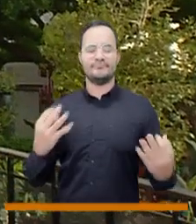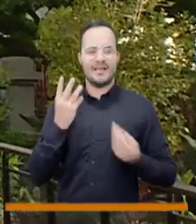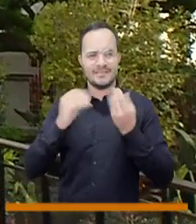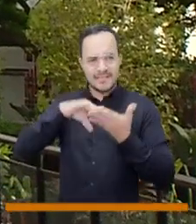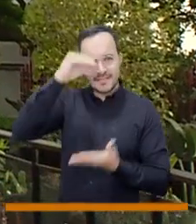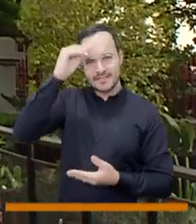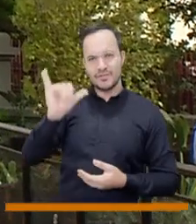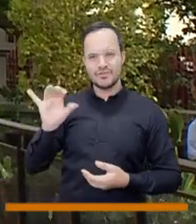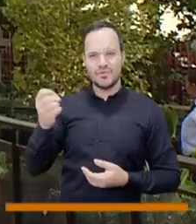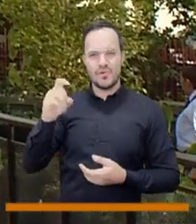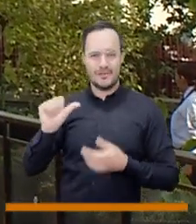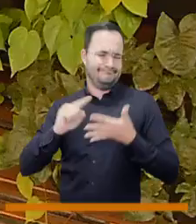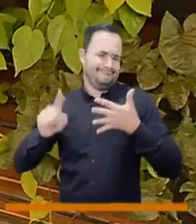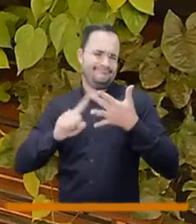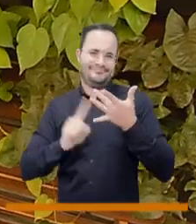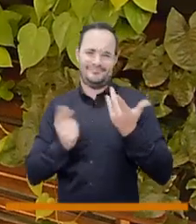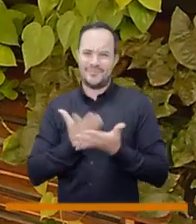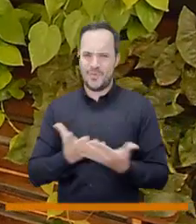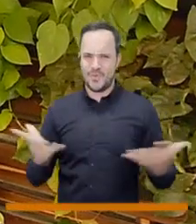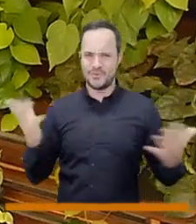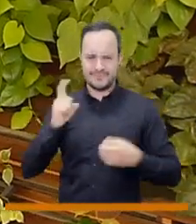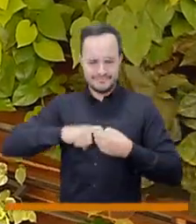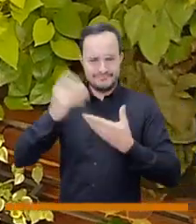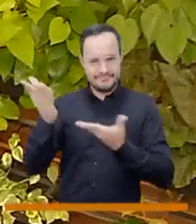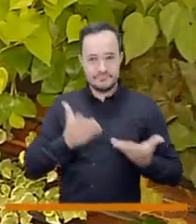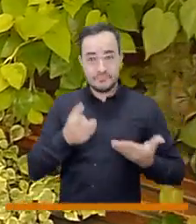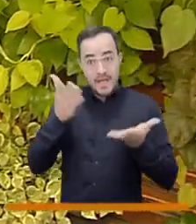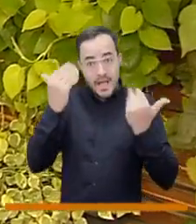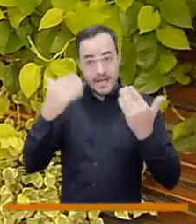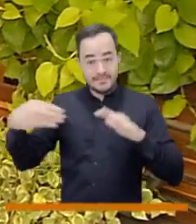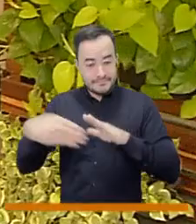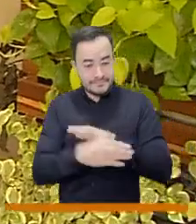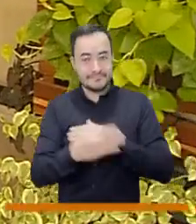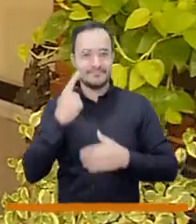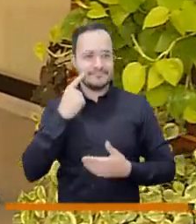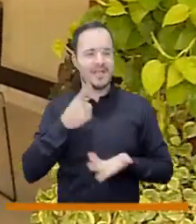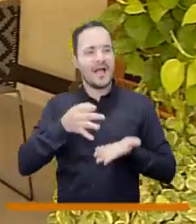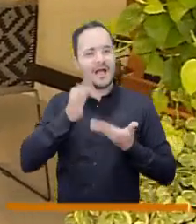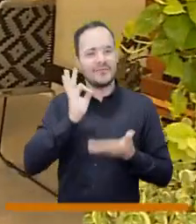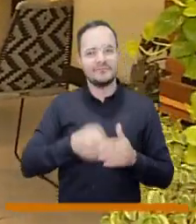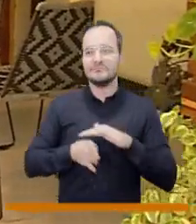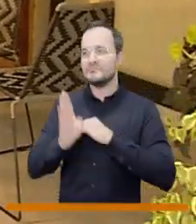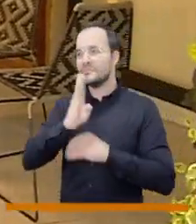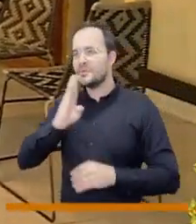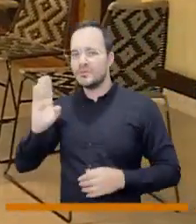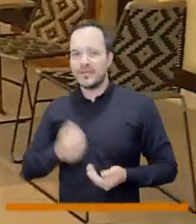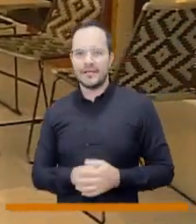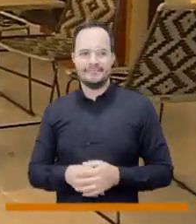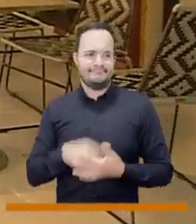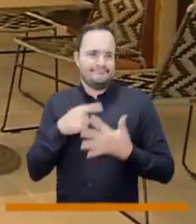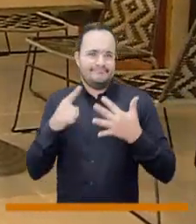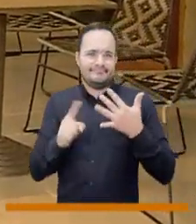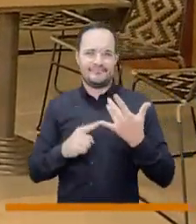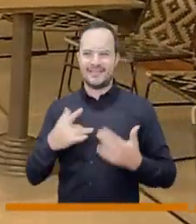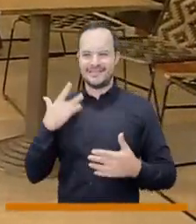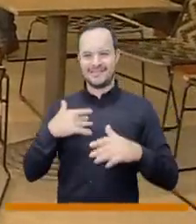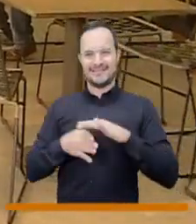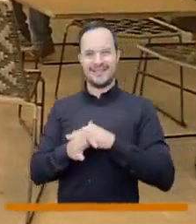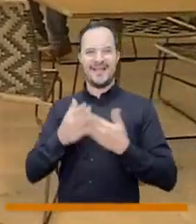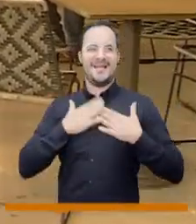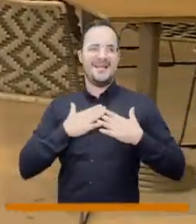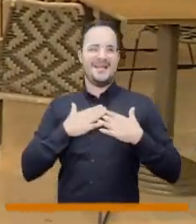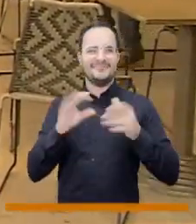para toda la comunidad es que tienen que hacer pues venir venir acá a tomarse un café entrar a la biblioteca simplemente venir a